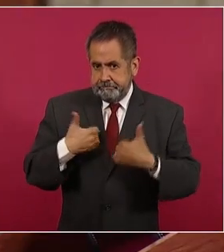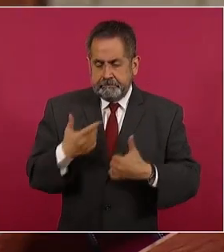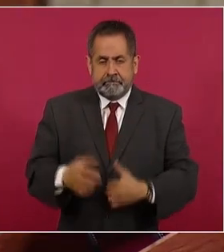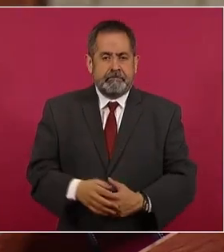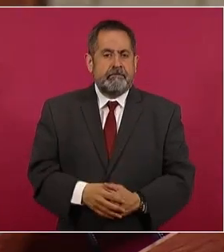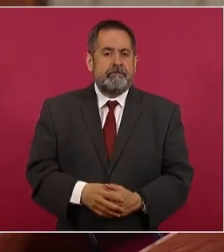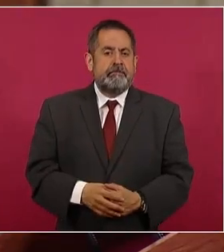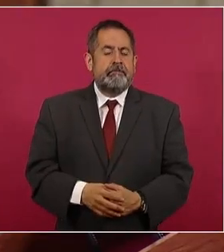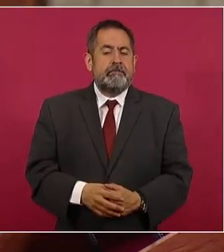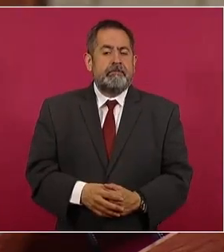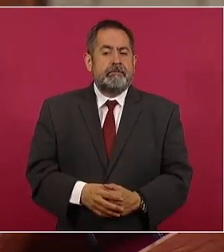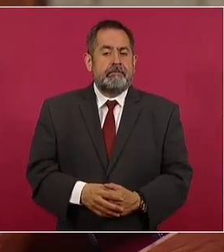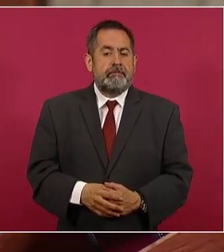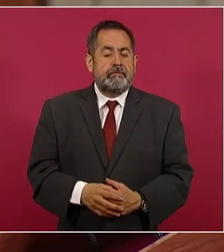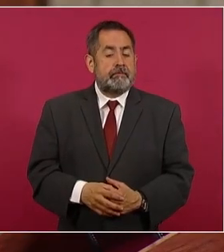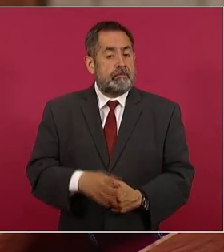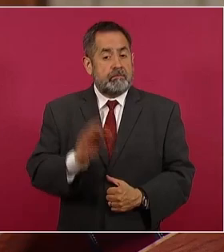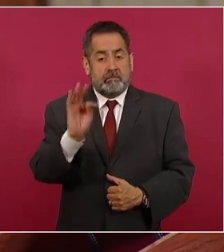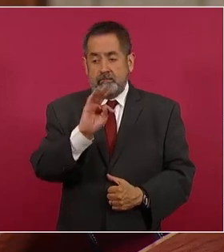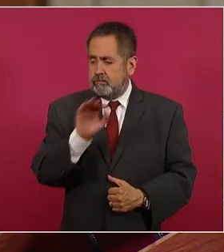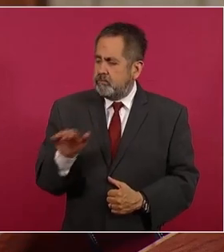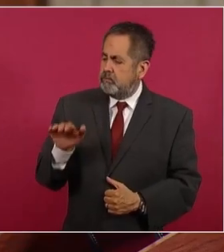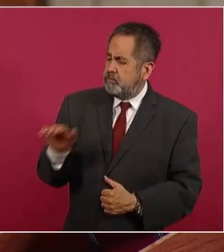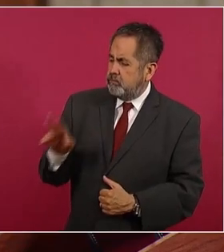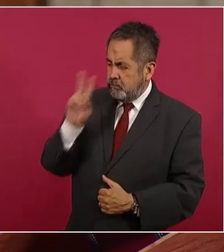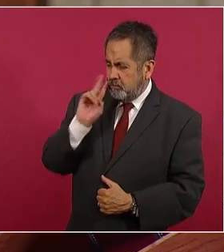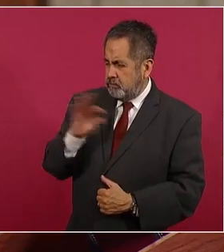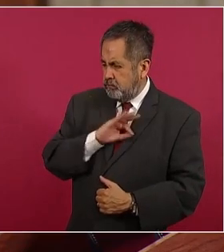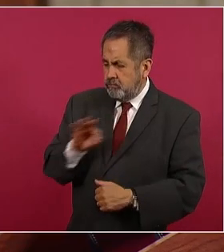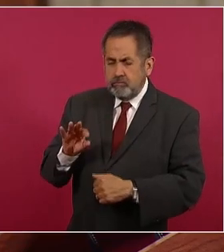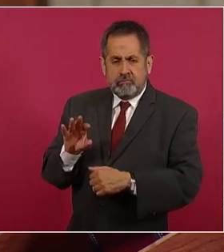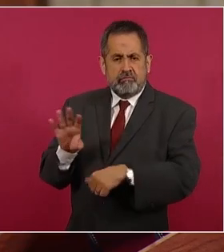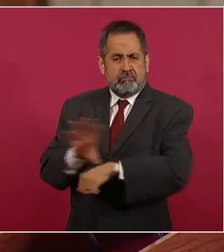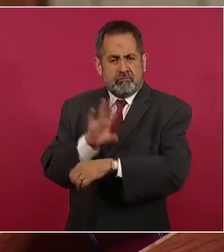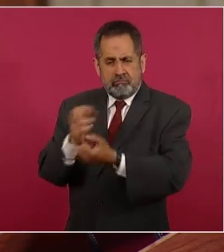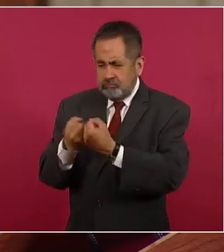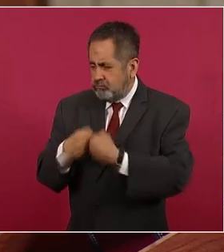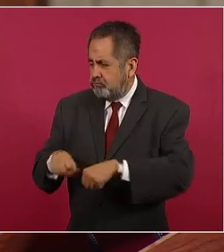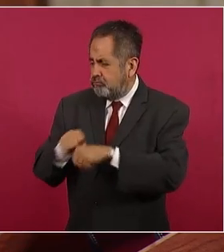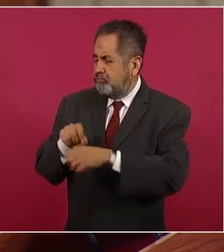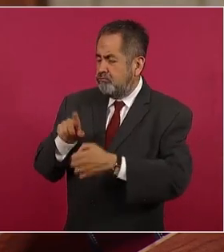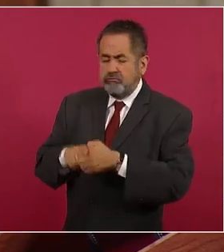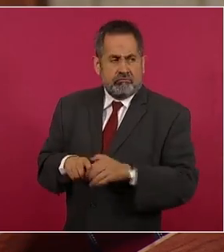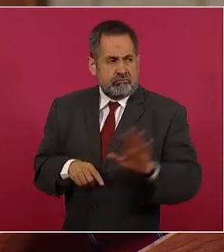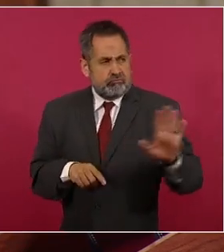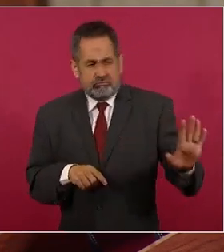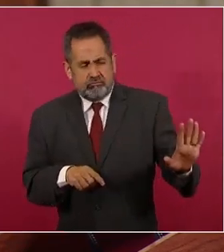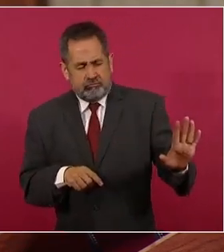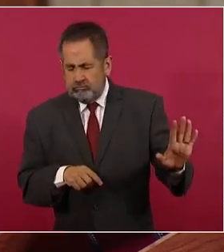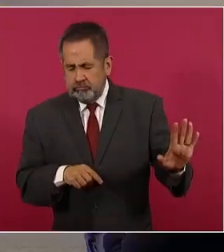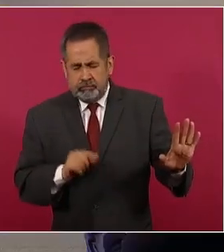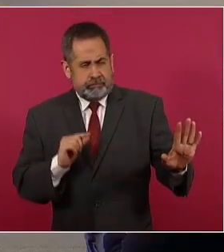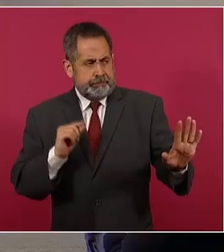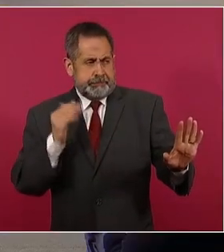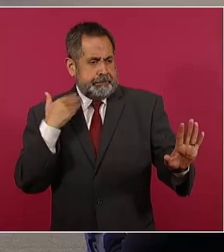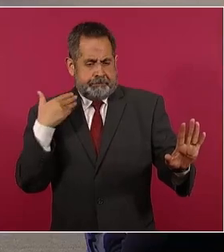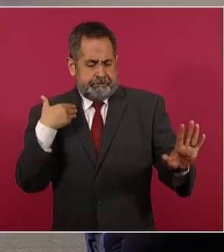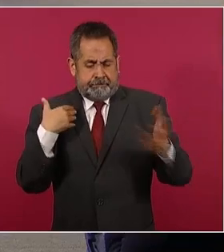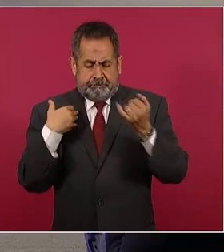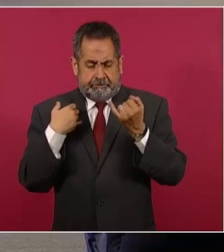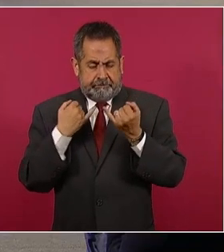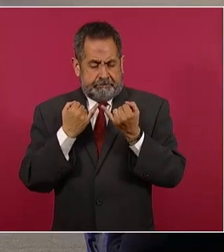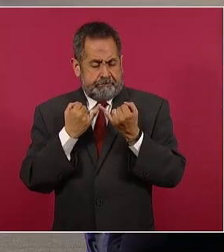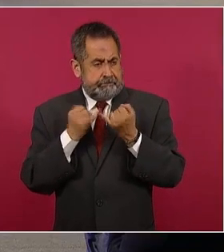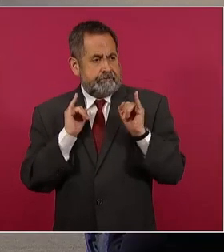Si es posible entrar al negocio de los energéticos o al electricidad, les respondo que apenas estamos independizándonos